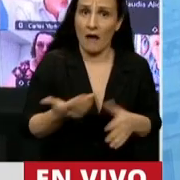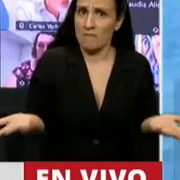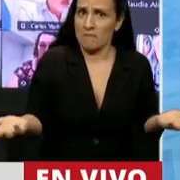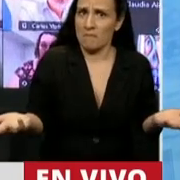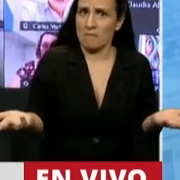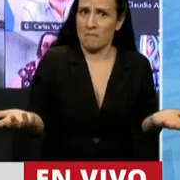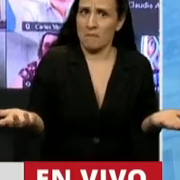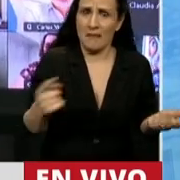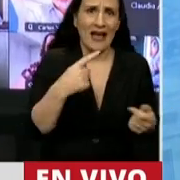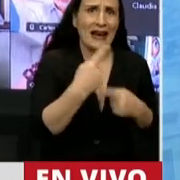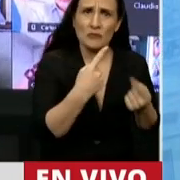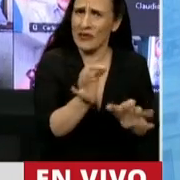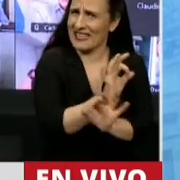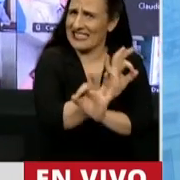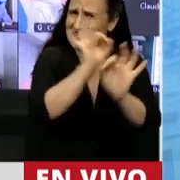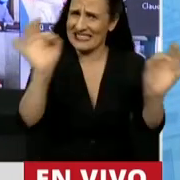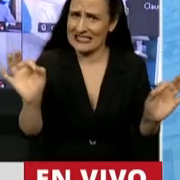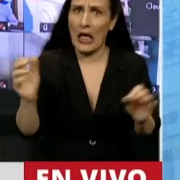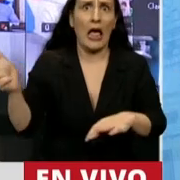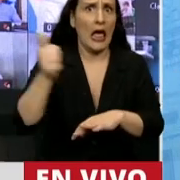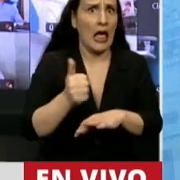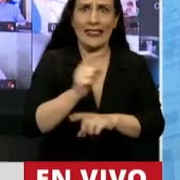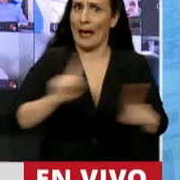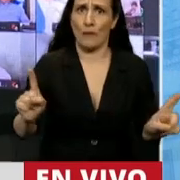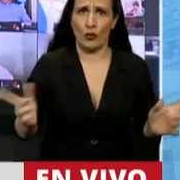no solamente no las respondieron sino que tampoco vino.